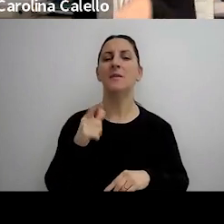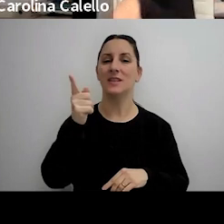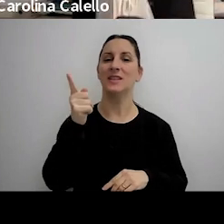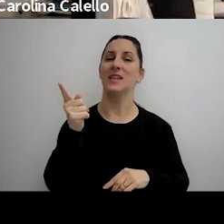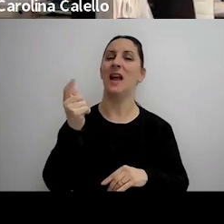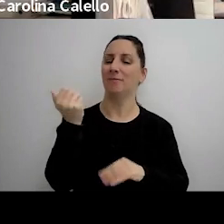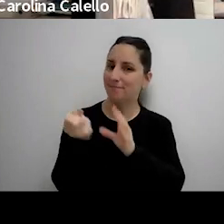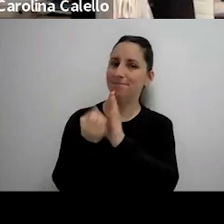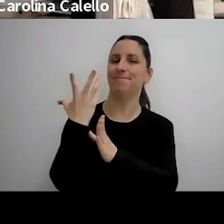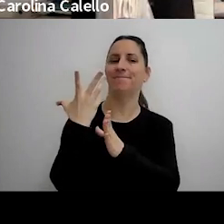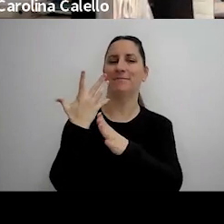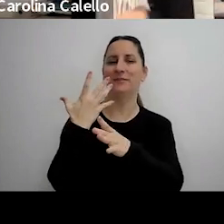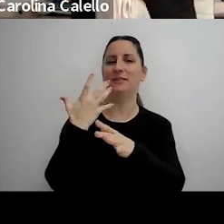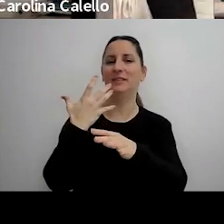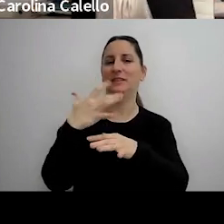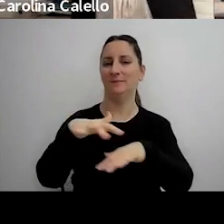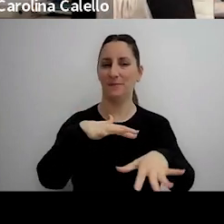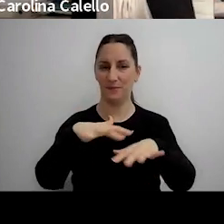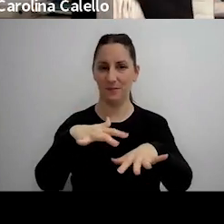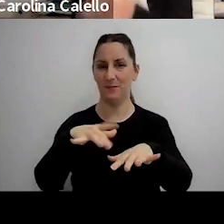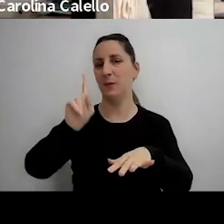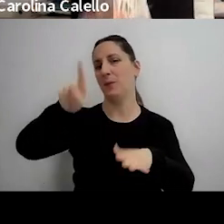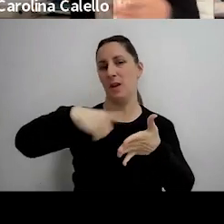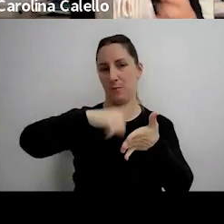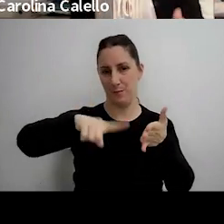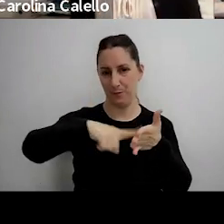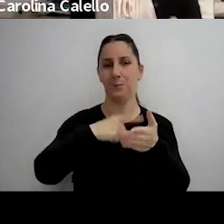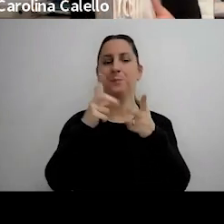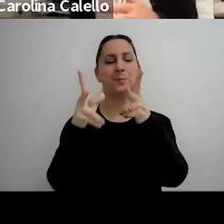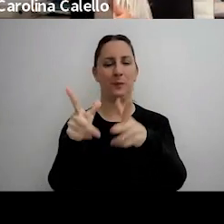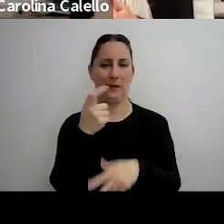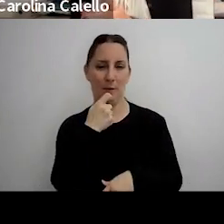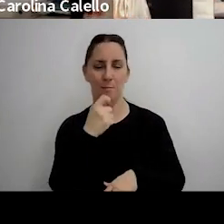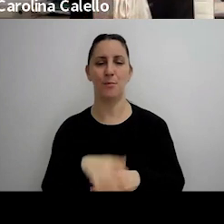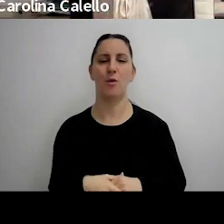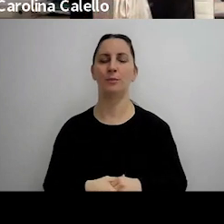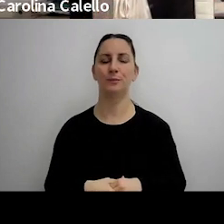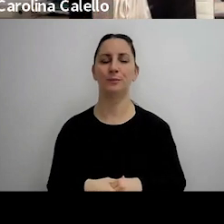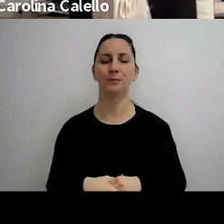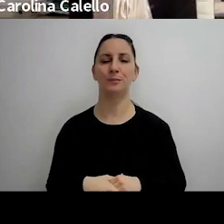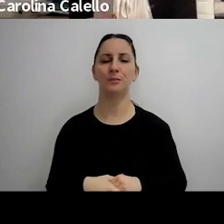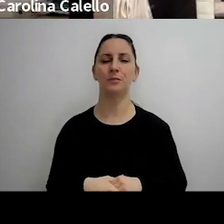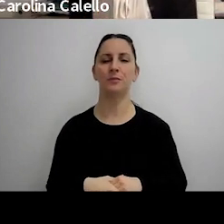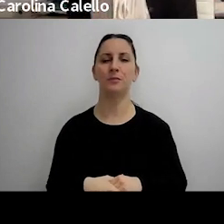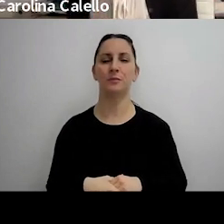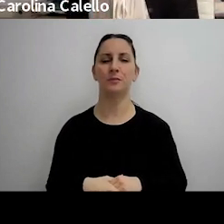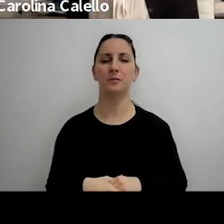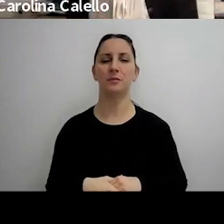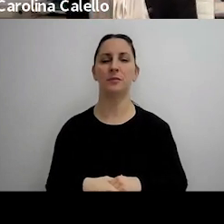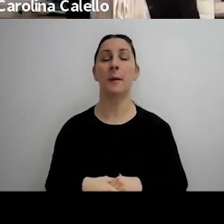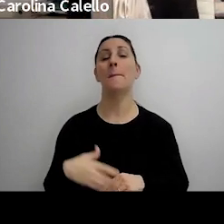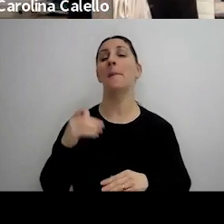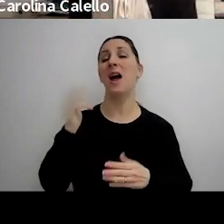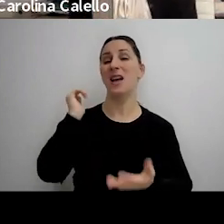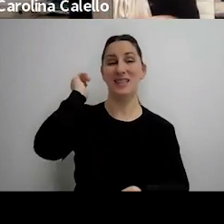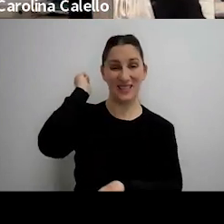el acto en definitiva origina la nulidad por ejemplo si el hecho para aplicar una